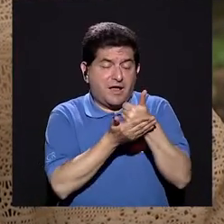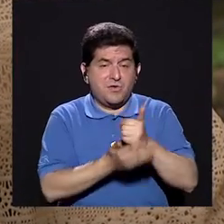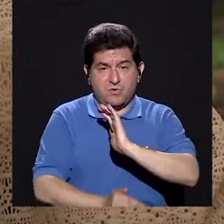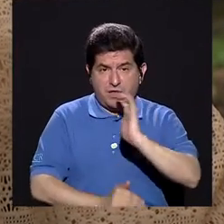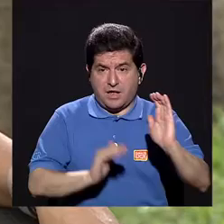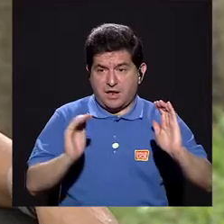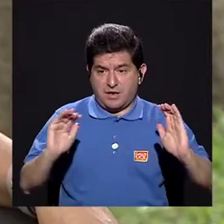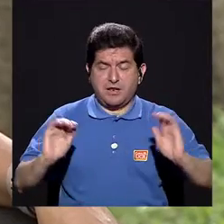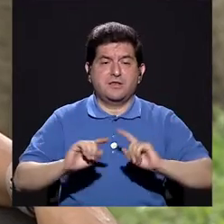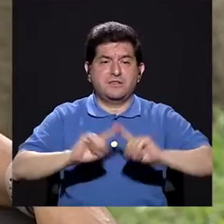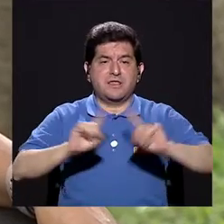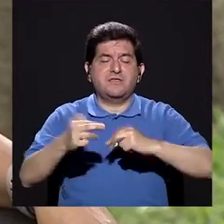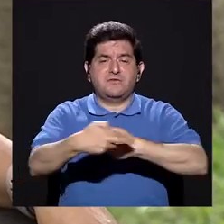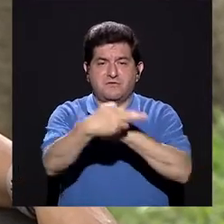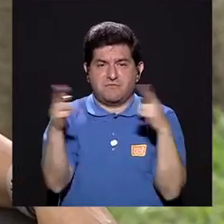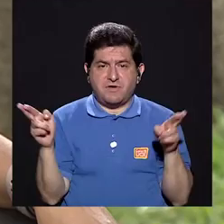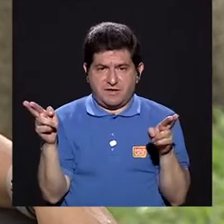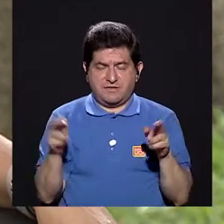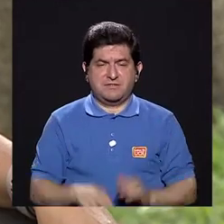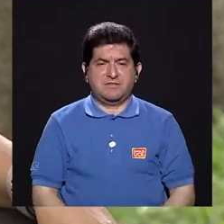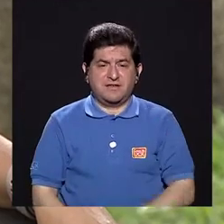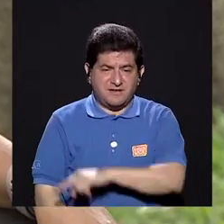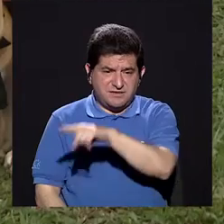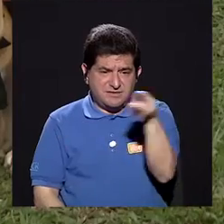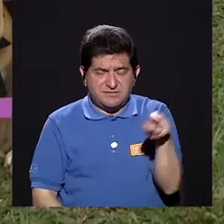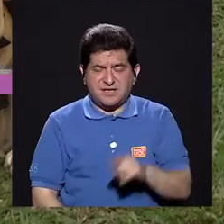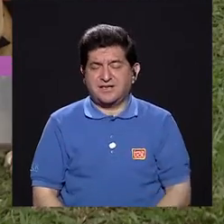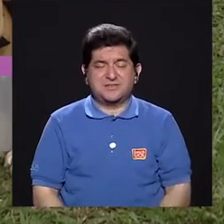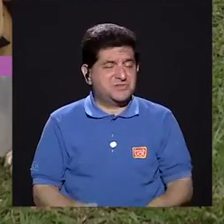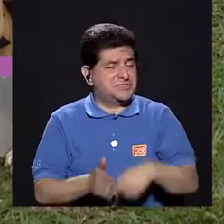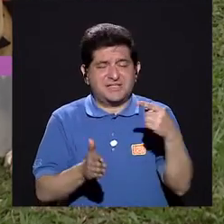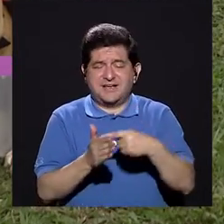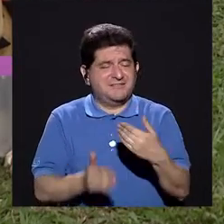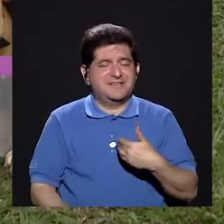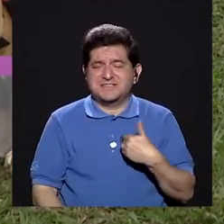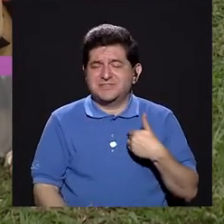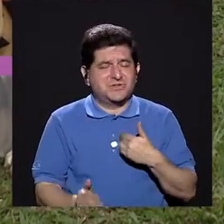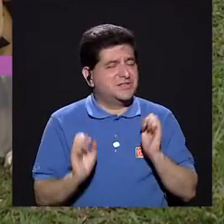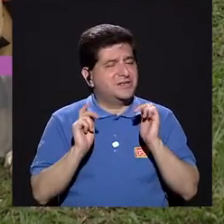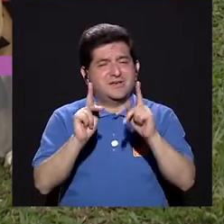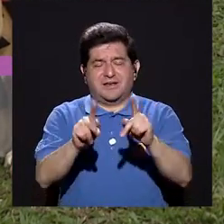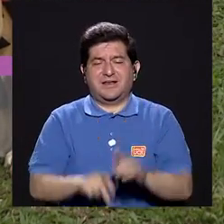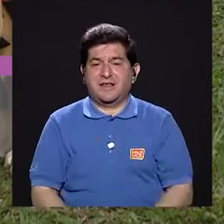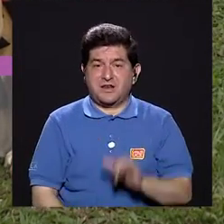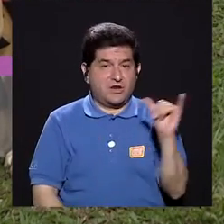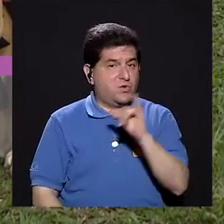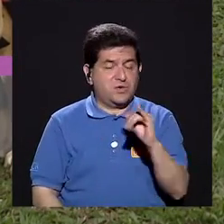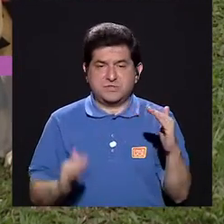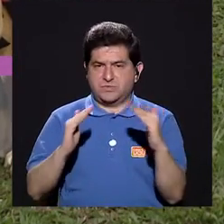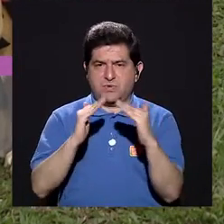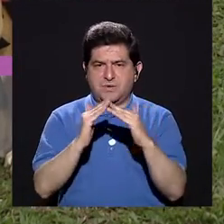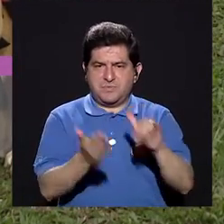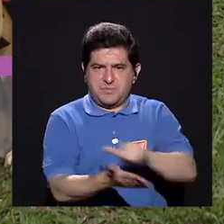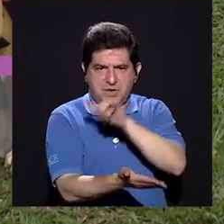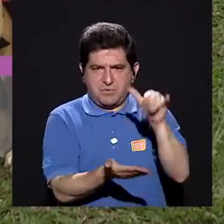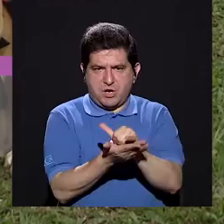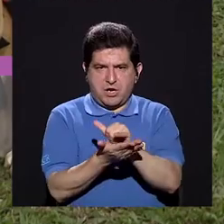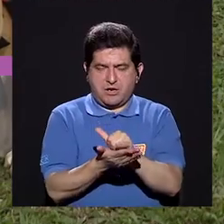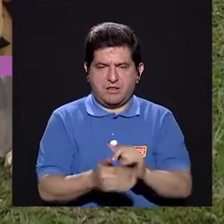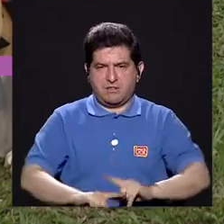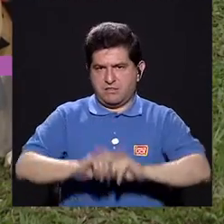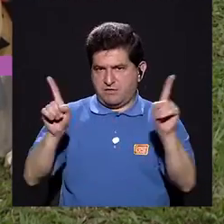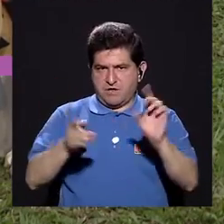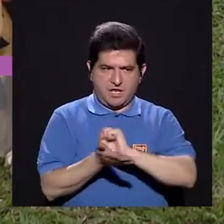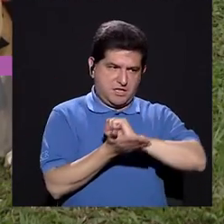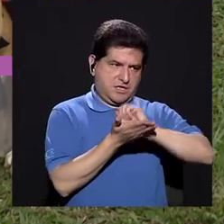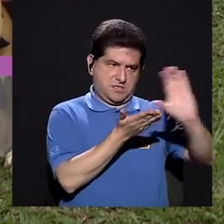regiones, que son los menos afortunados, porque no es lo mismo vivir en San José que vivir en San